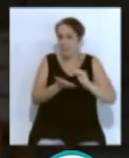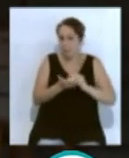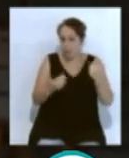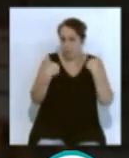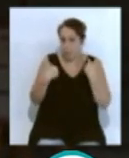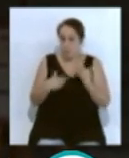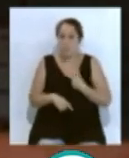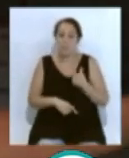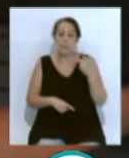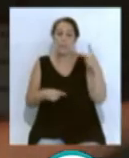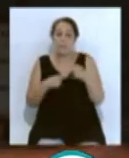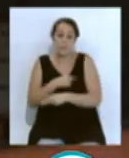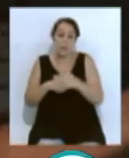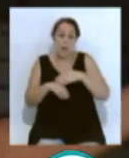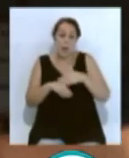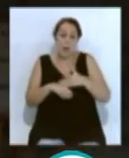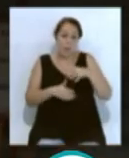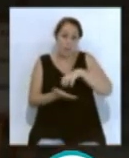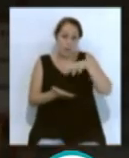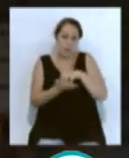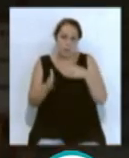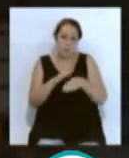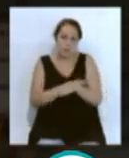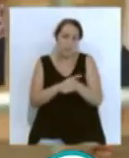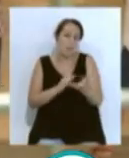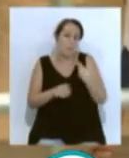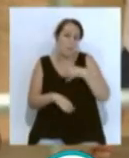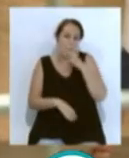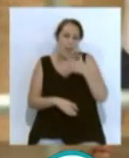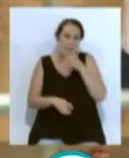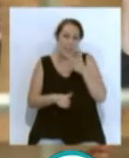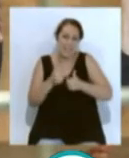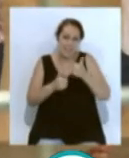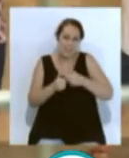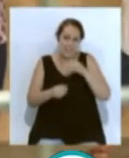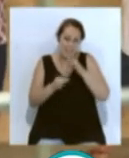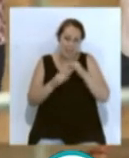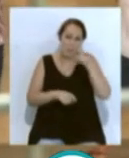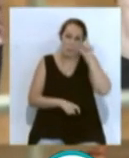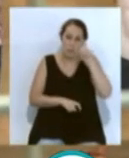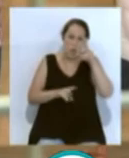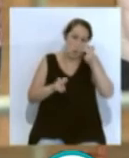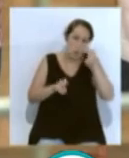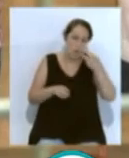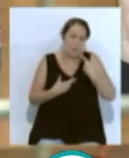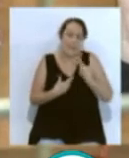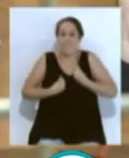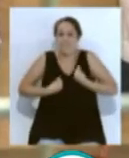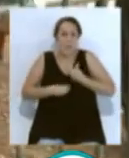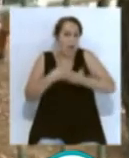Entonces, para evitar que se entren por el centro, porque aquí ahora mismo hay exámenes de septiembre, que están los profesores nuevos incorporándose, es decir, ahí está la vida ya académica